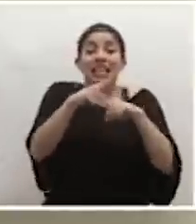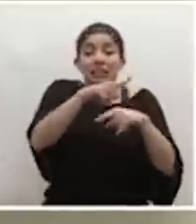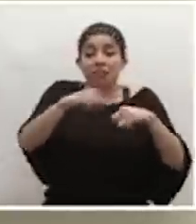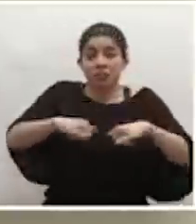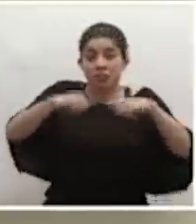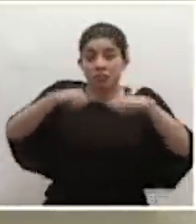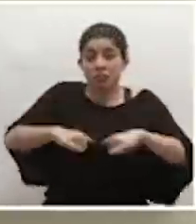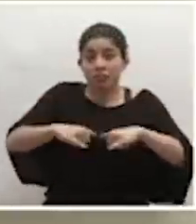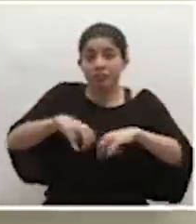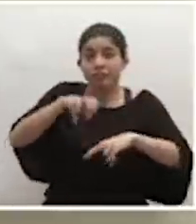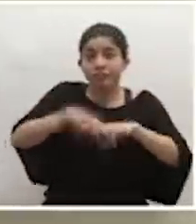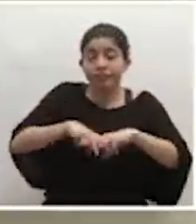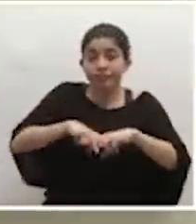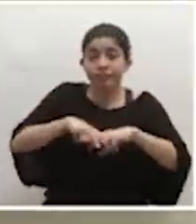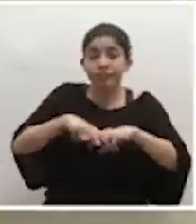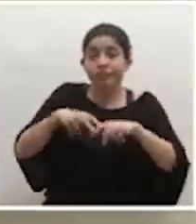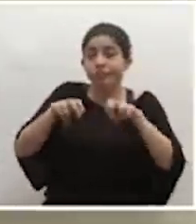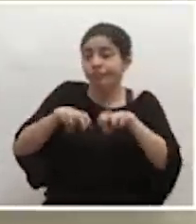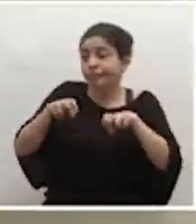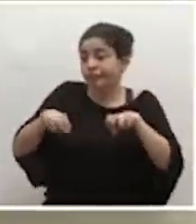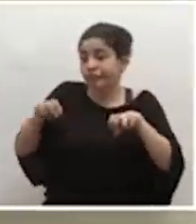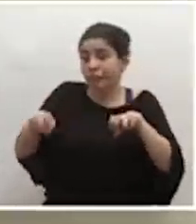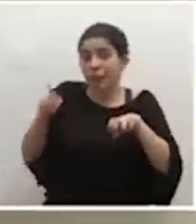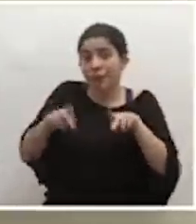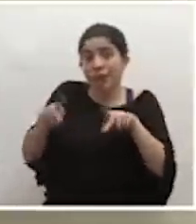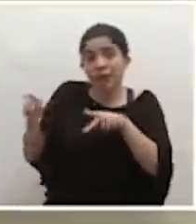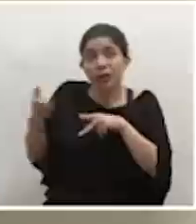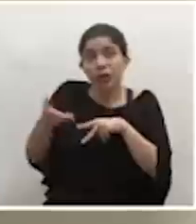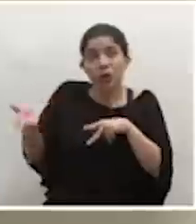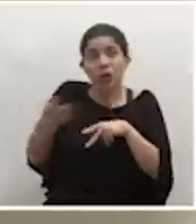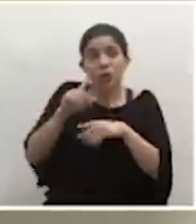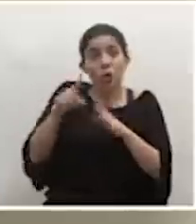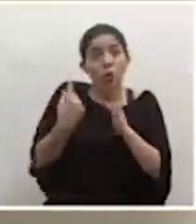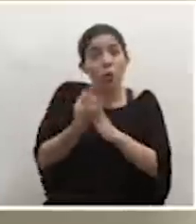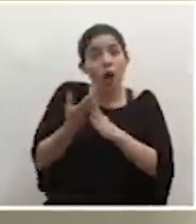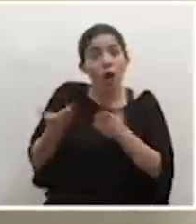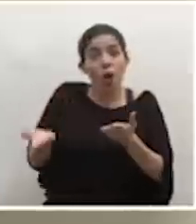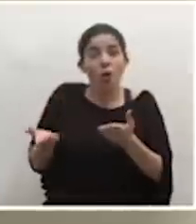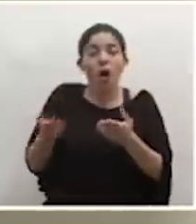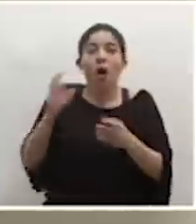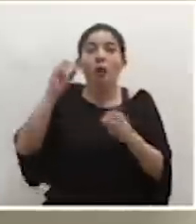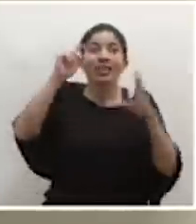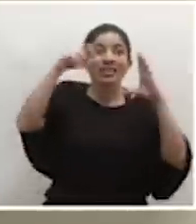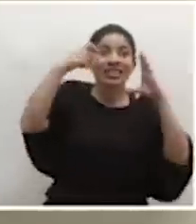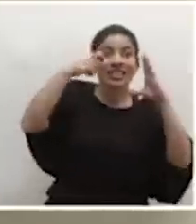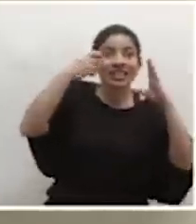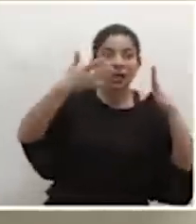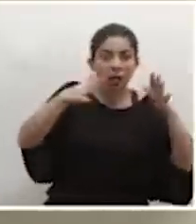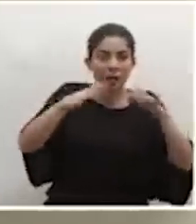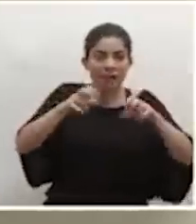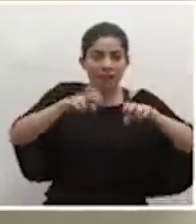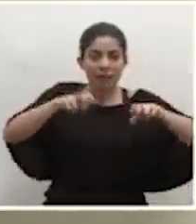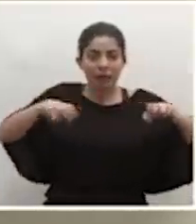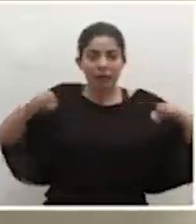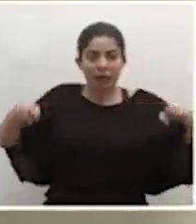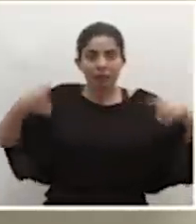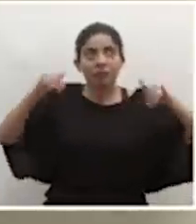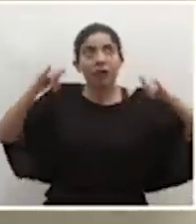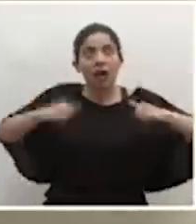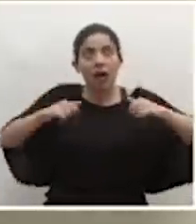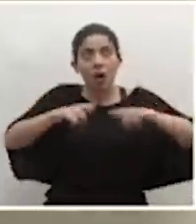usted va a estar sentado a la par de otra persona por un término de una hora o más, o en un cine que son similares, ahí sí